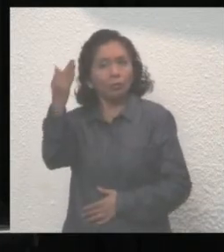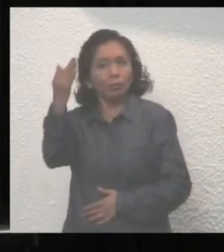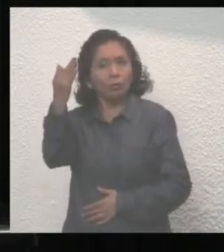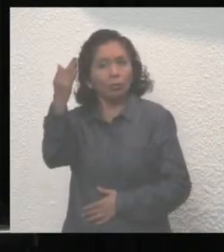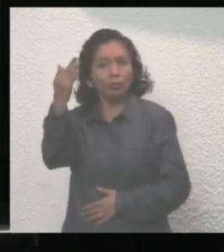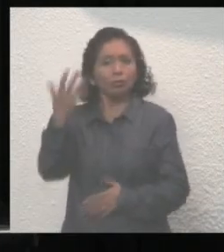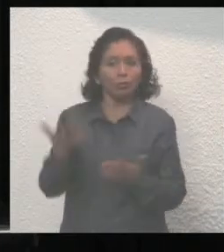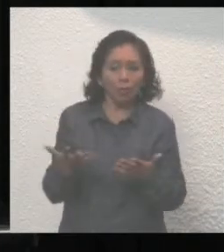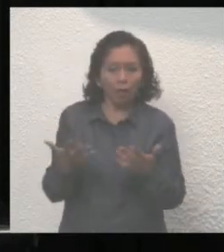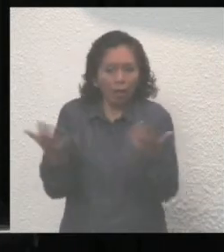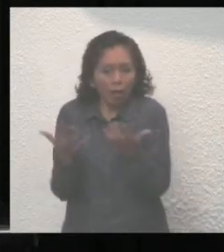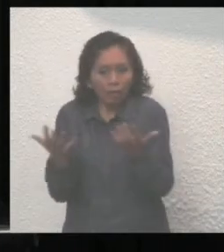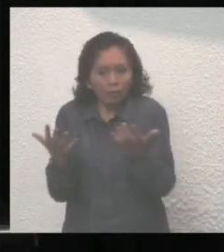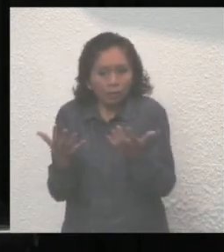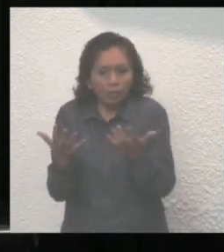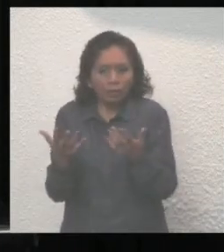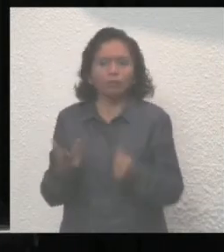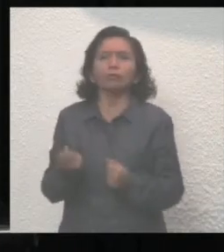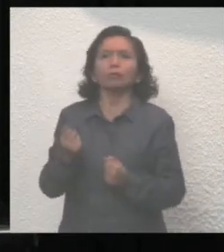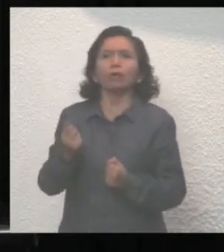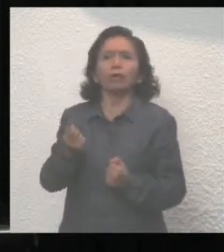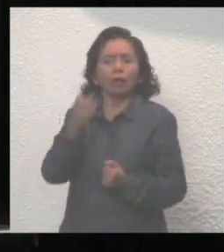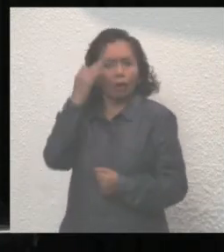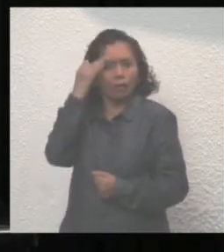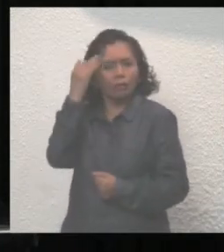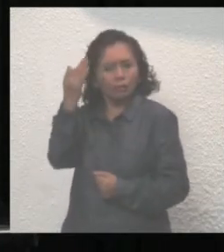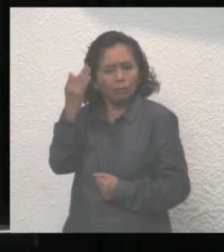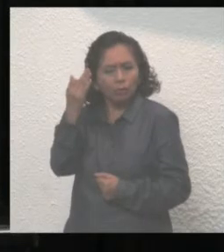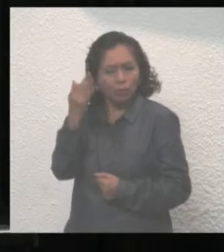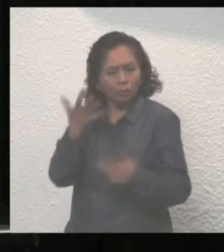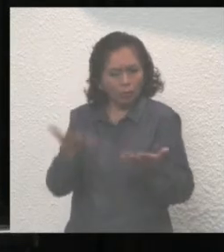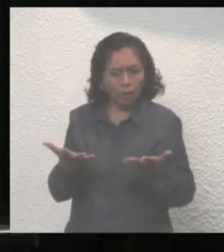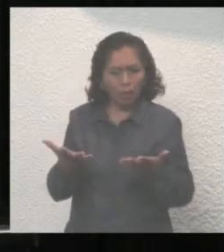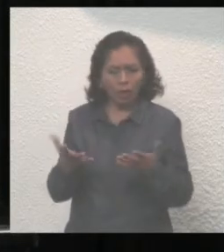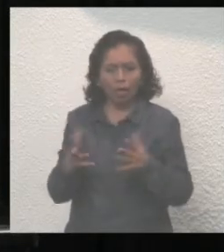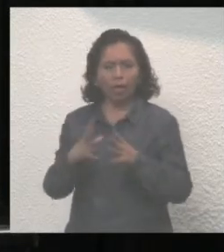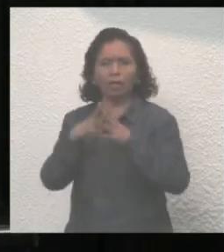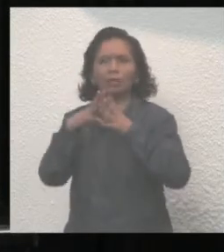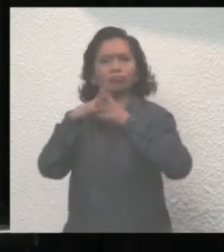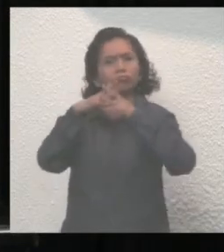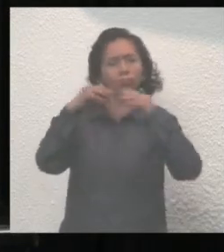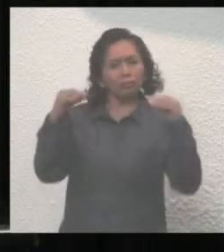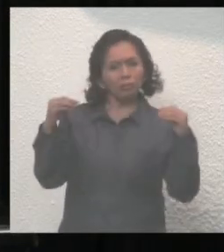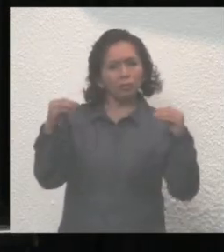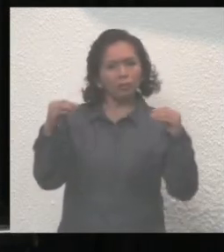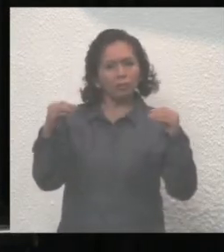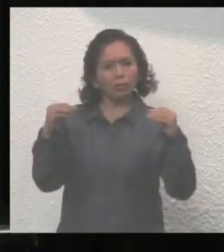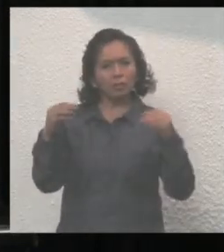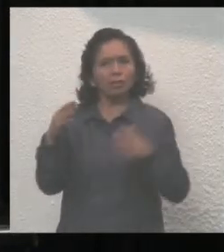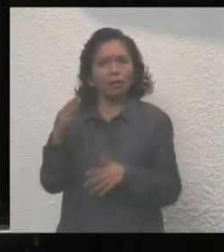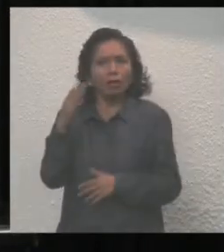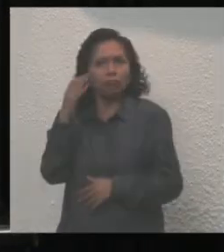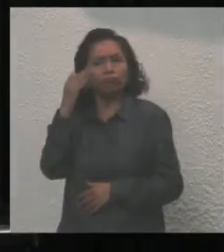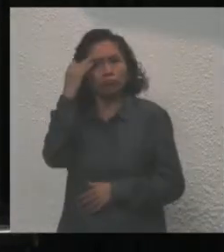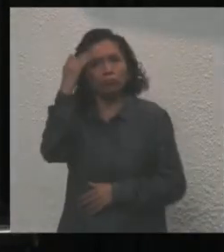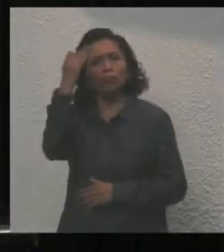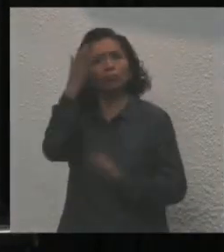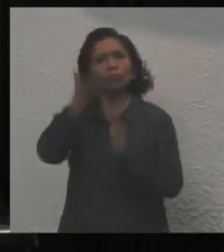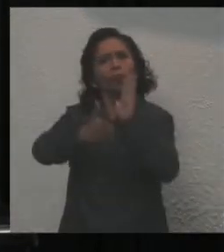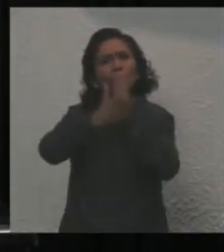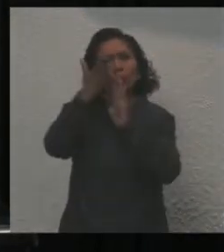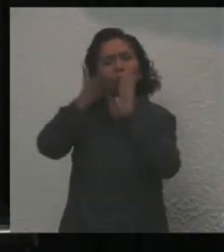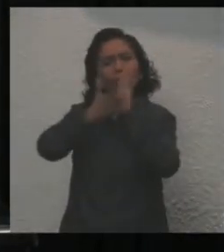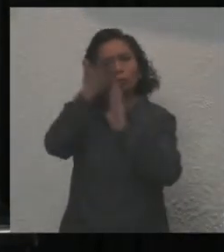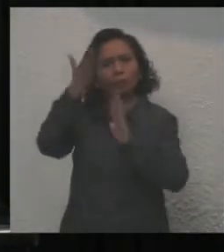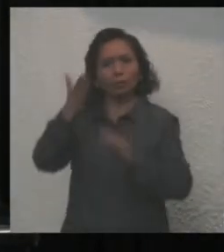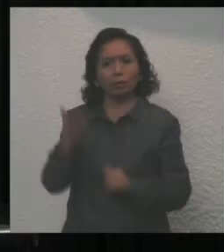y tiempo para cosechar hay tiempo para destruir y hay tiempo para construir hay